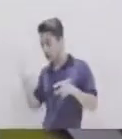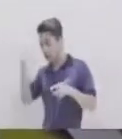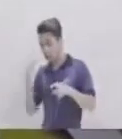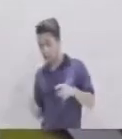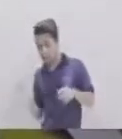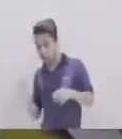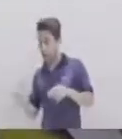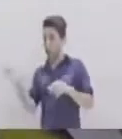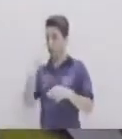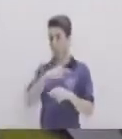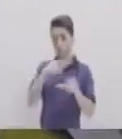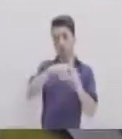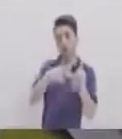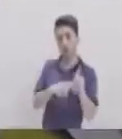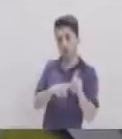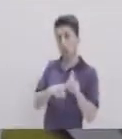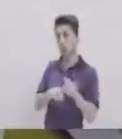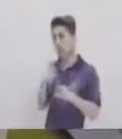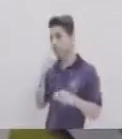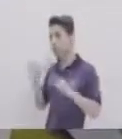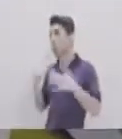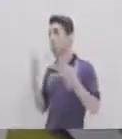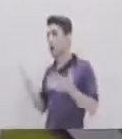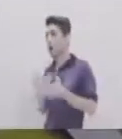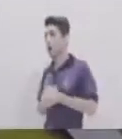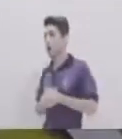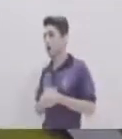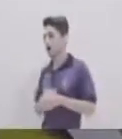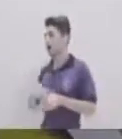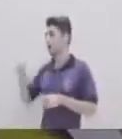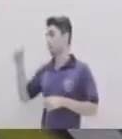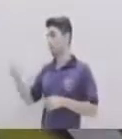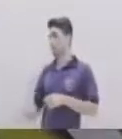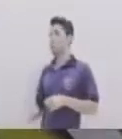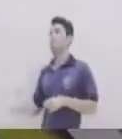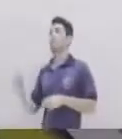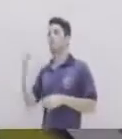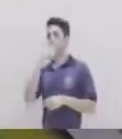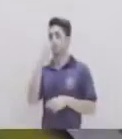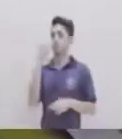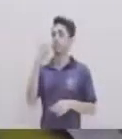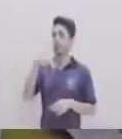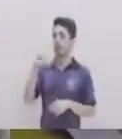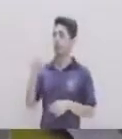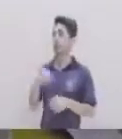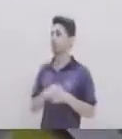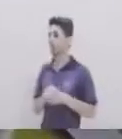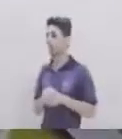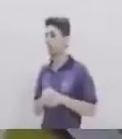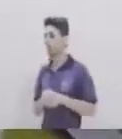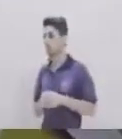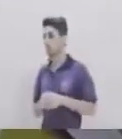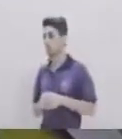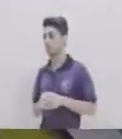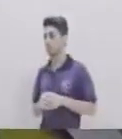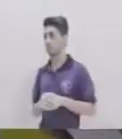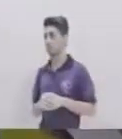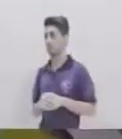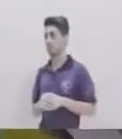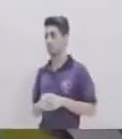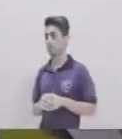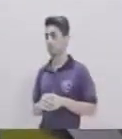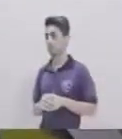lados Y un ángulo Opuesto a uno de ellos Entonces ¿Cuál sería? Definitivamente Es ley de senos Ley de senos Entonces